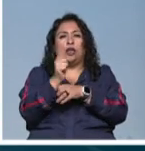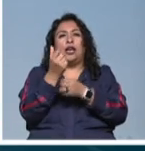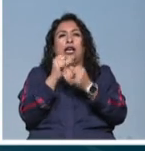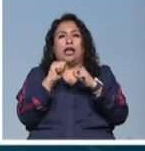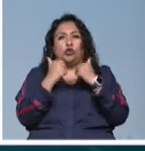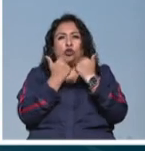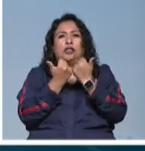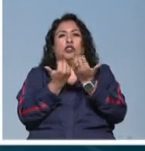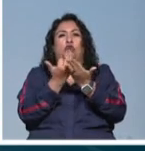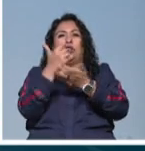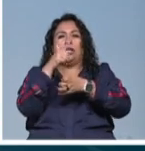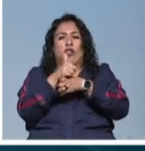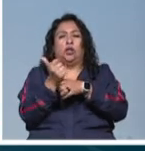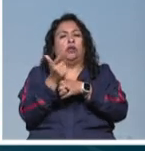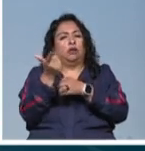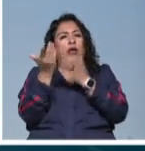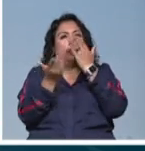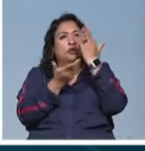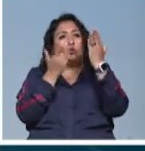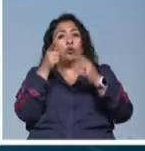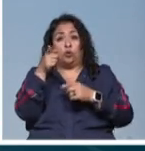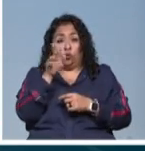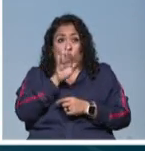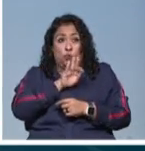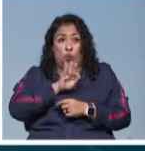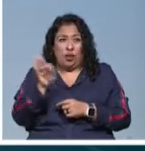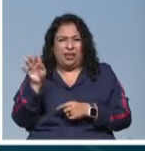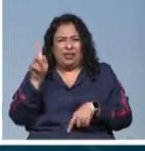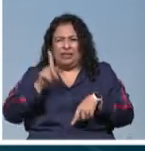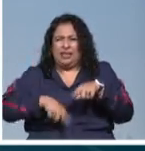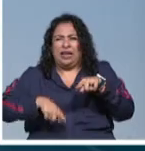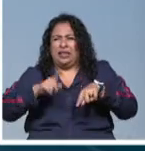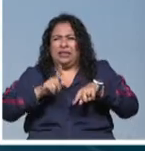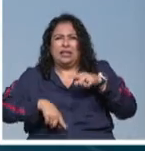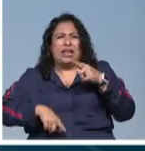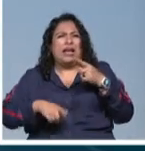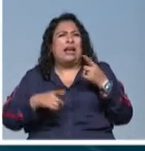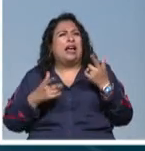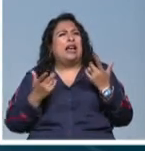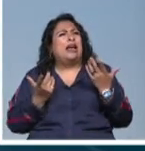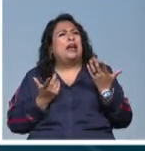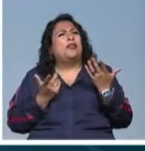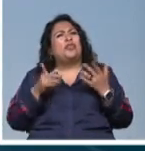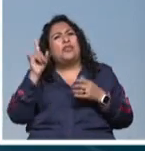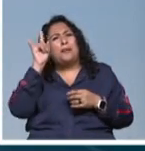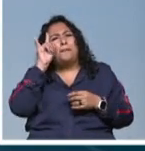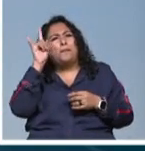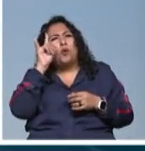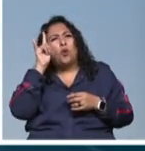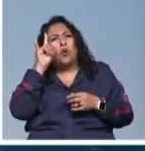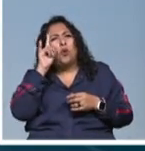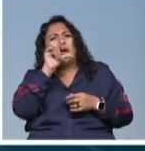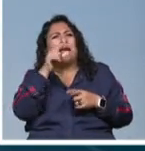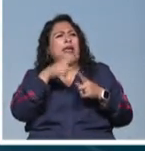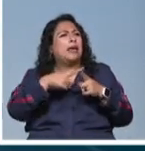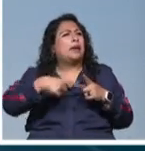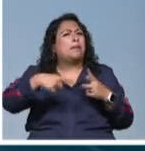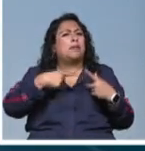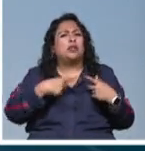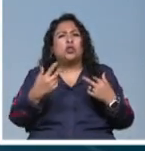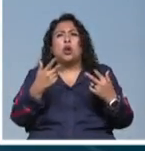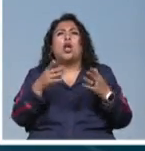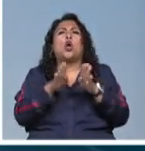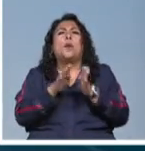Asociación Nacional de Actores. Si tú logras exorcizar los demonios de tu público a través de la